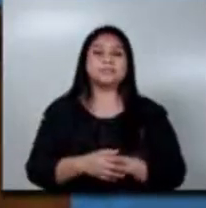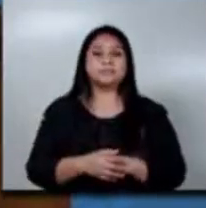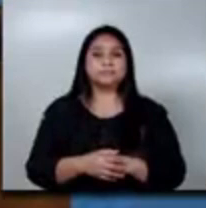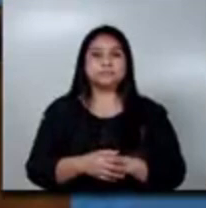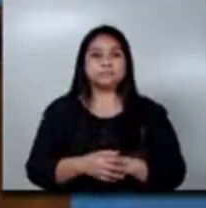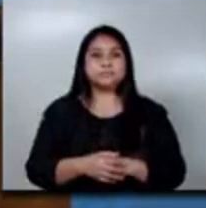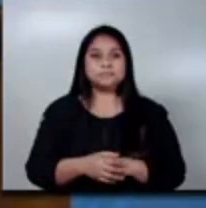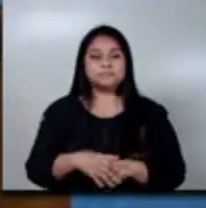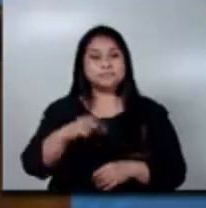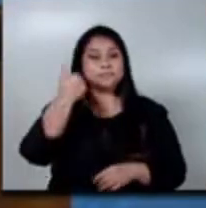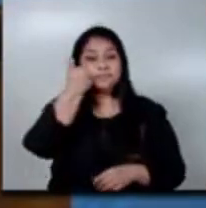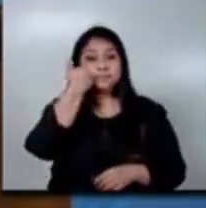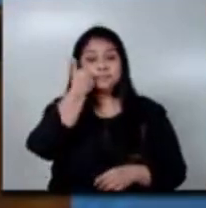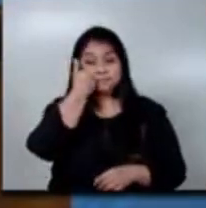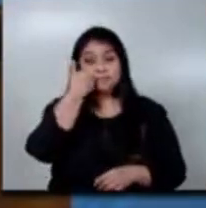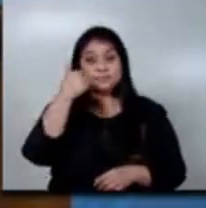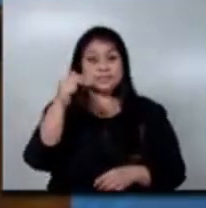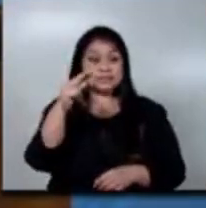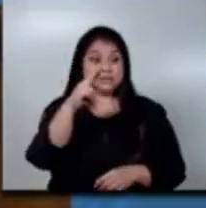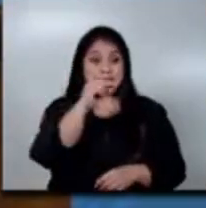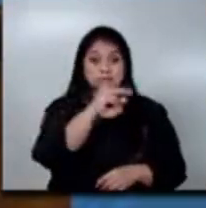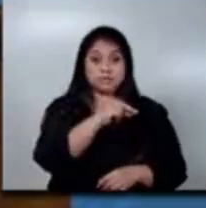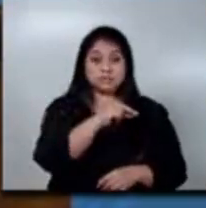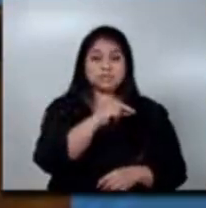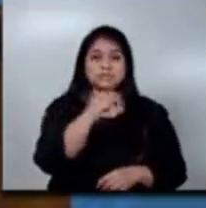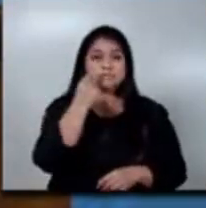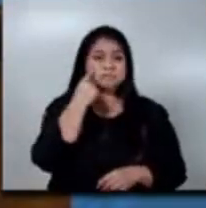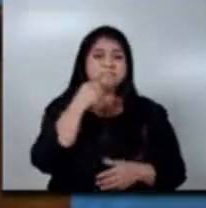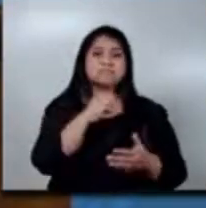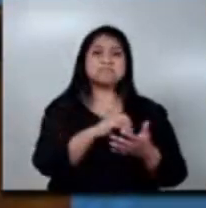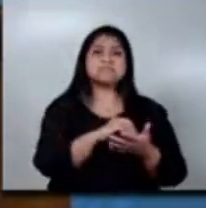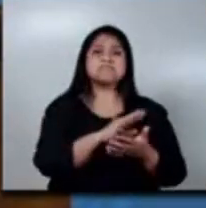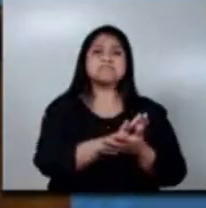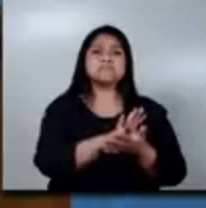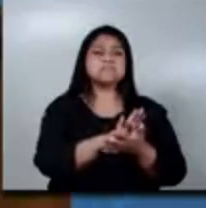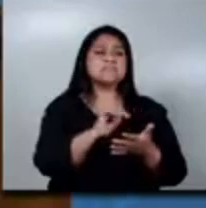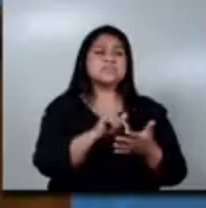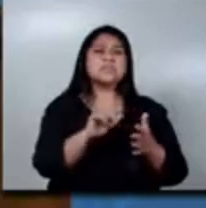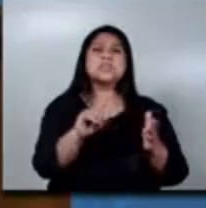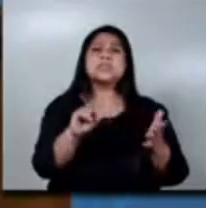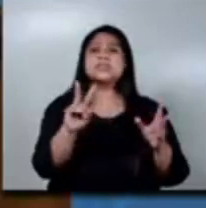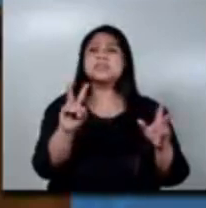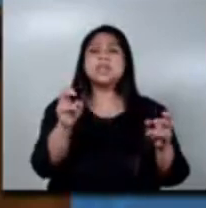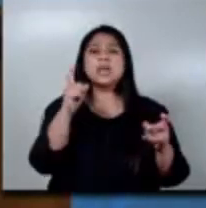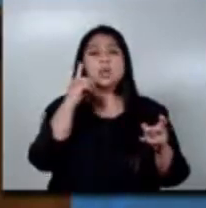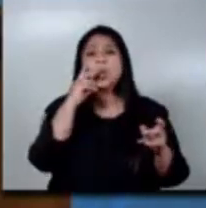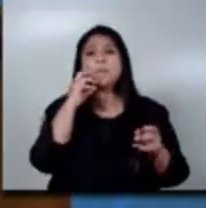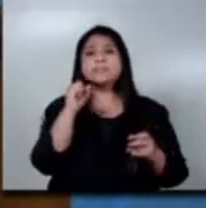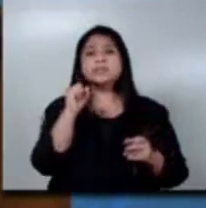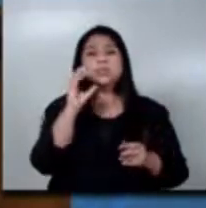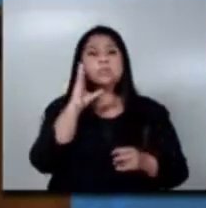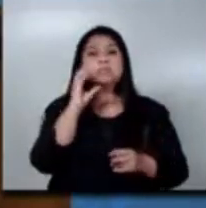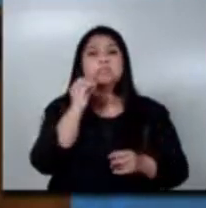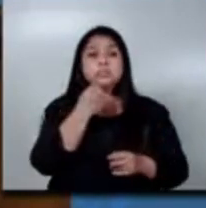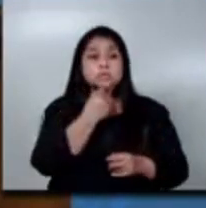Las enfermedades raras se constituyen de esta manera porque, según los epidemiólogos